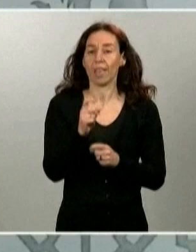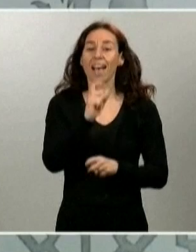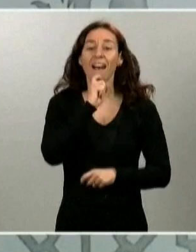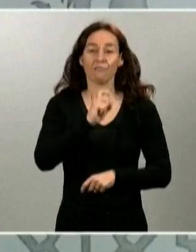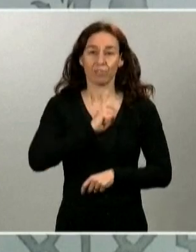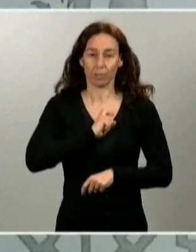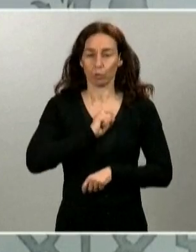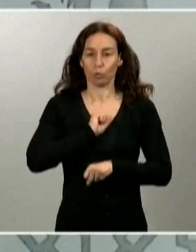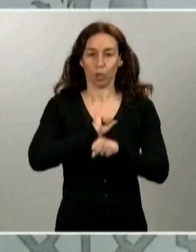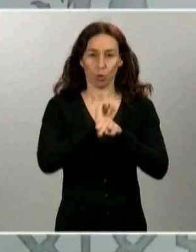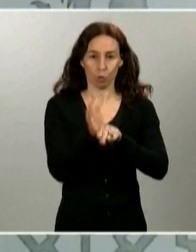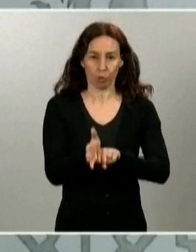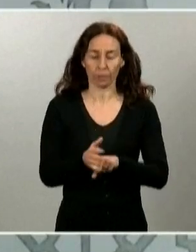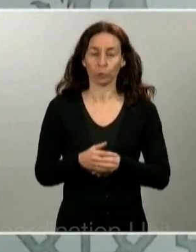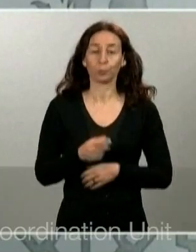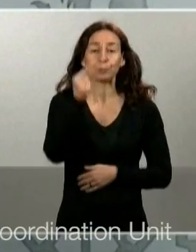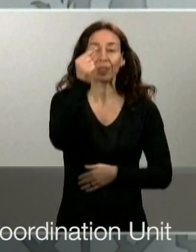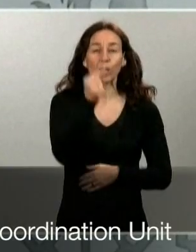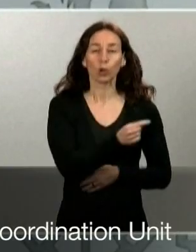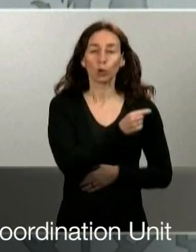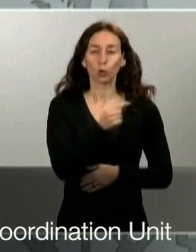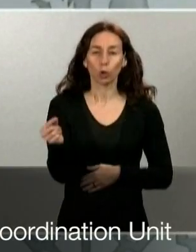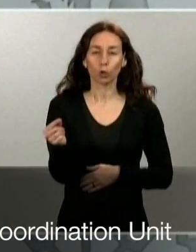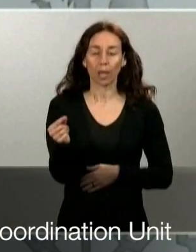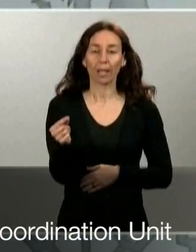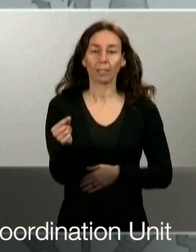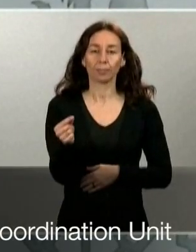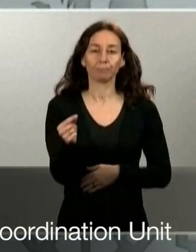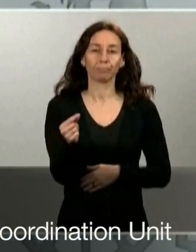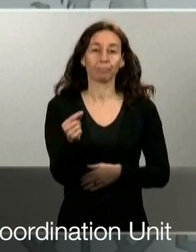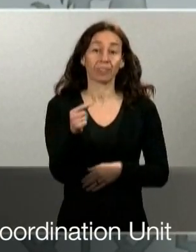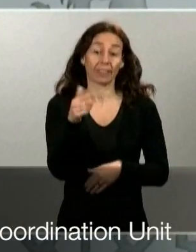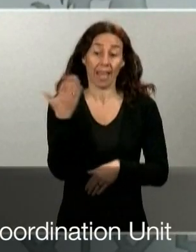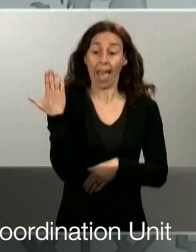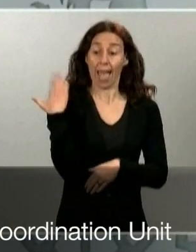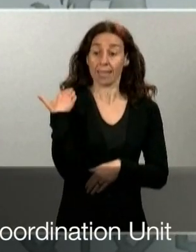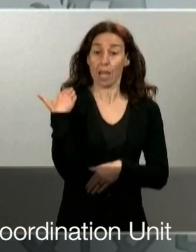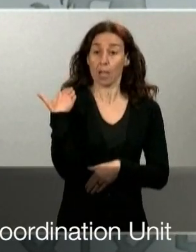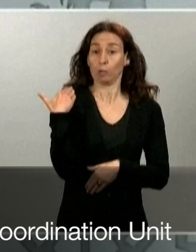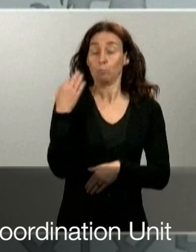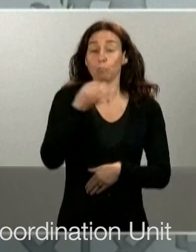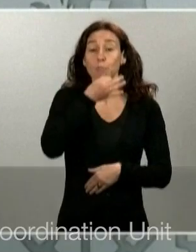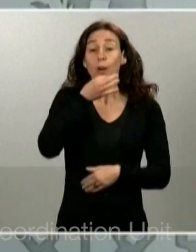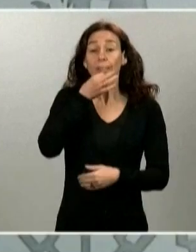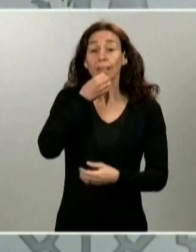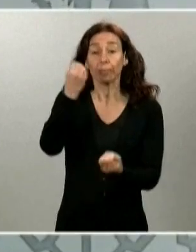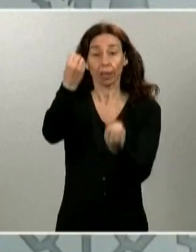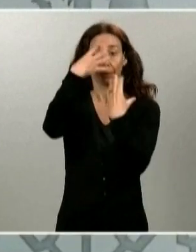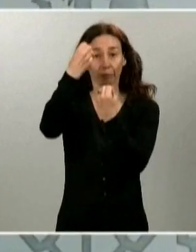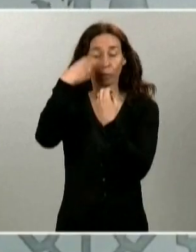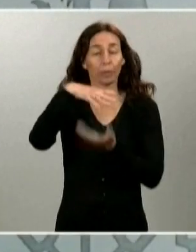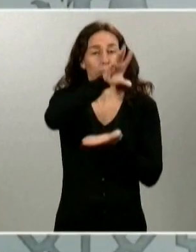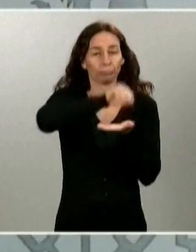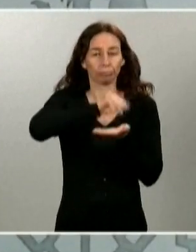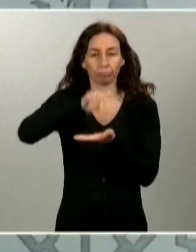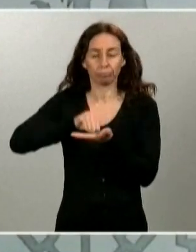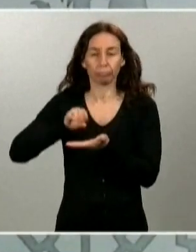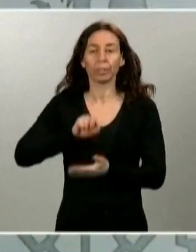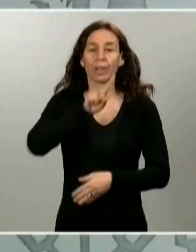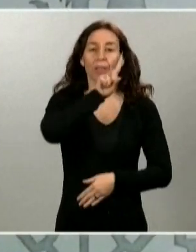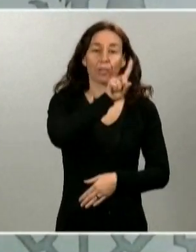El total acumulado de casos con el cierre de ayer por la tarde, estamos hoy en 152